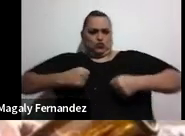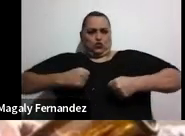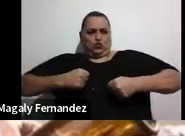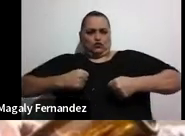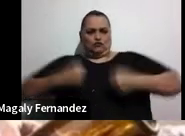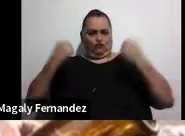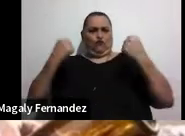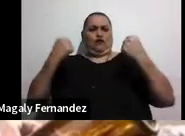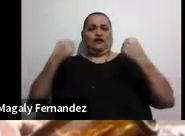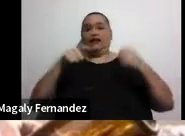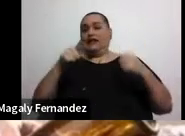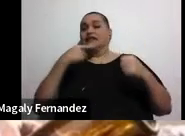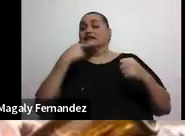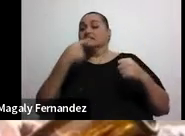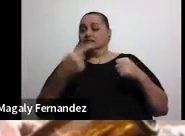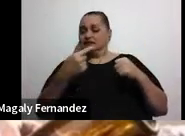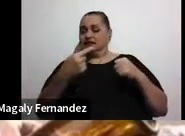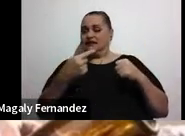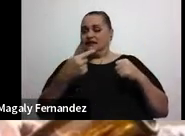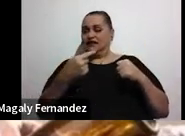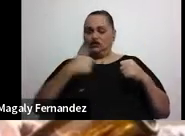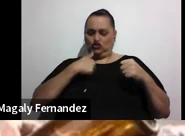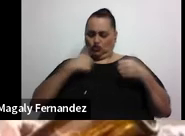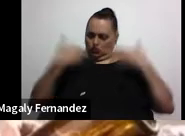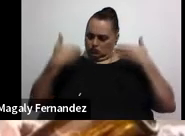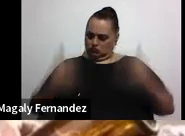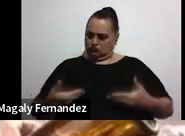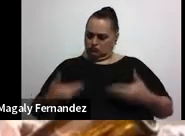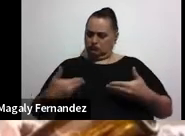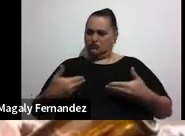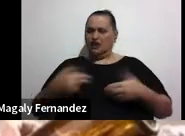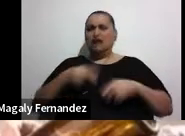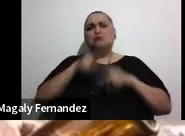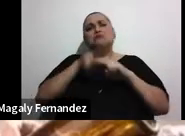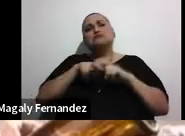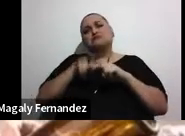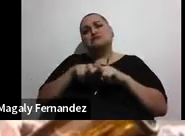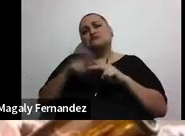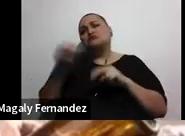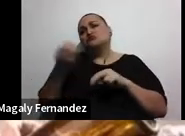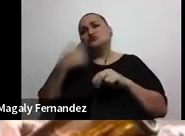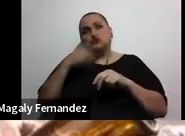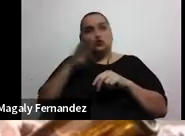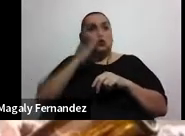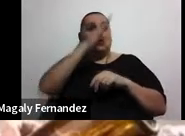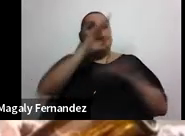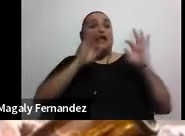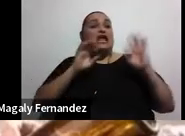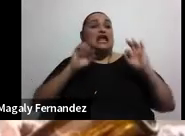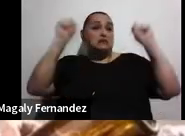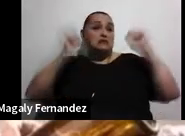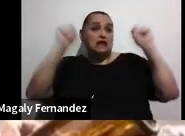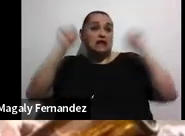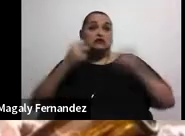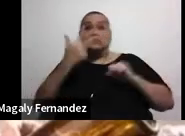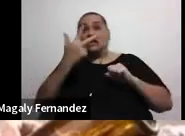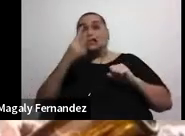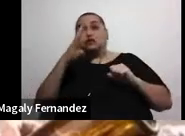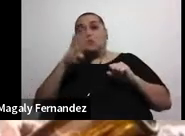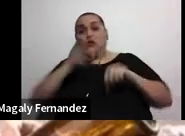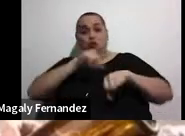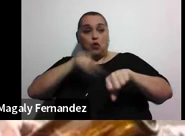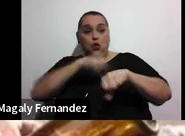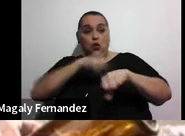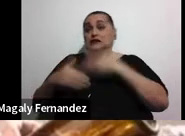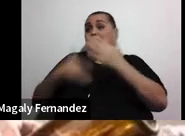Y él decía, es que yo soy sedentario. Yo voy al gimnasio tres horas, cuatro horas. Y después